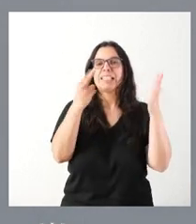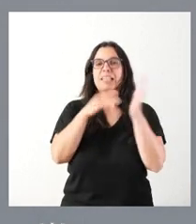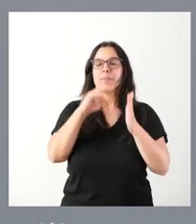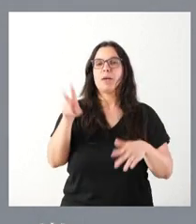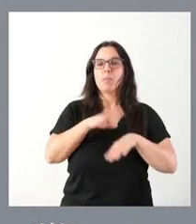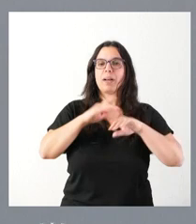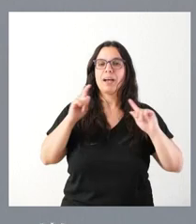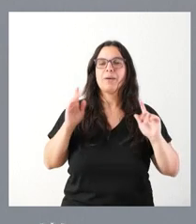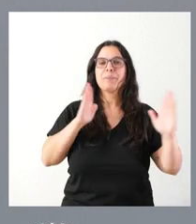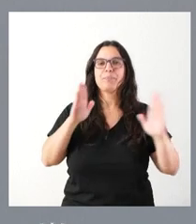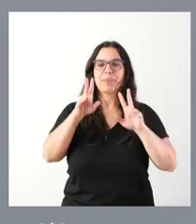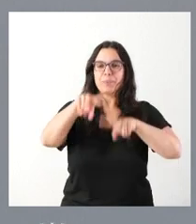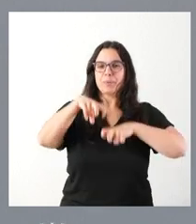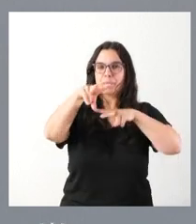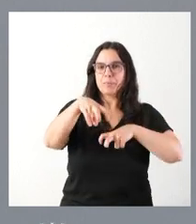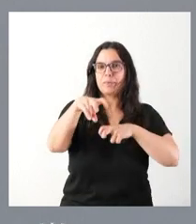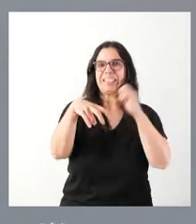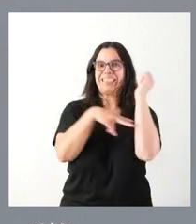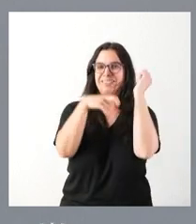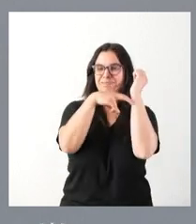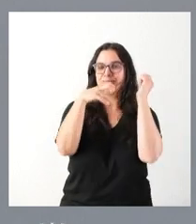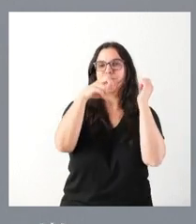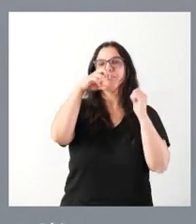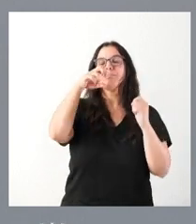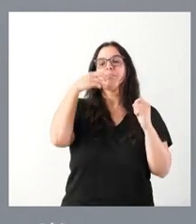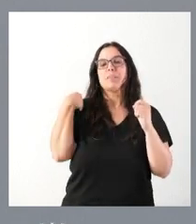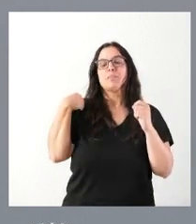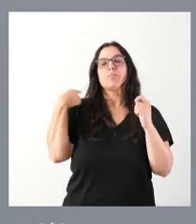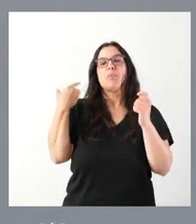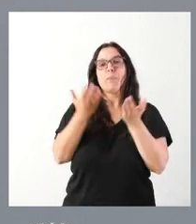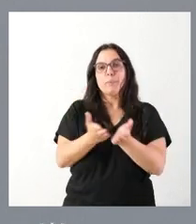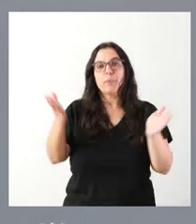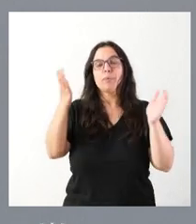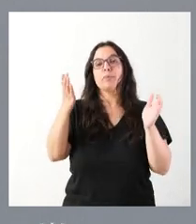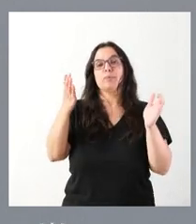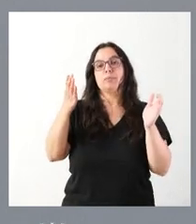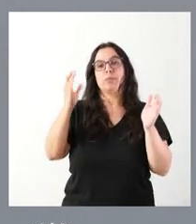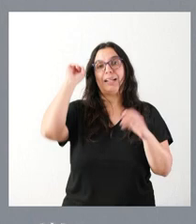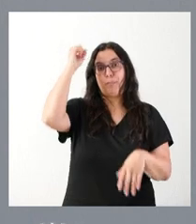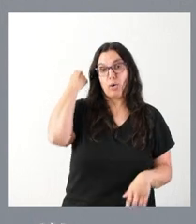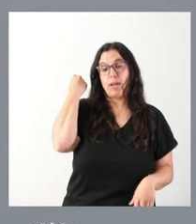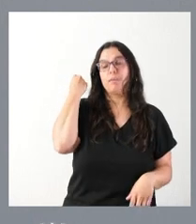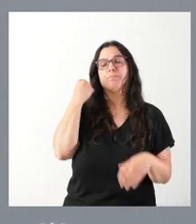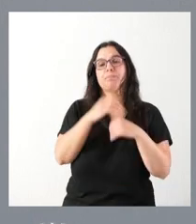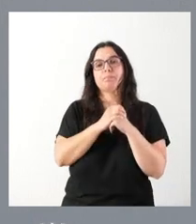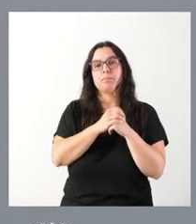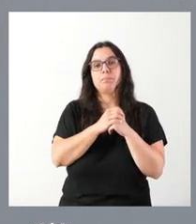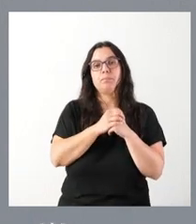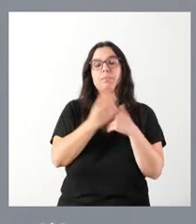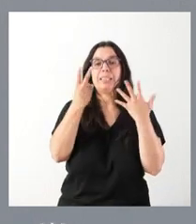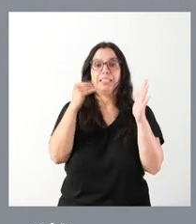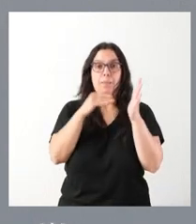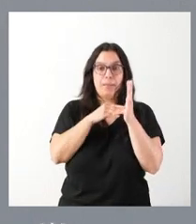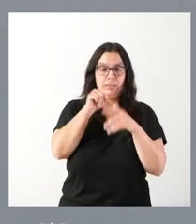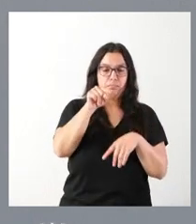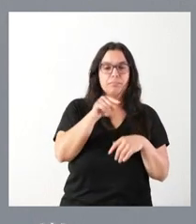la campaña de excavación arqueopaleontológica en los yacimientos burgaleses de Atapuerca. 70.000 euros para